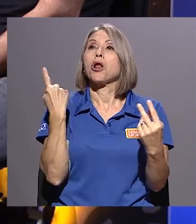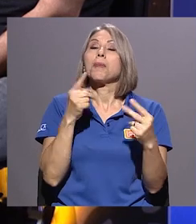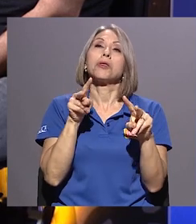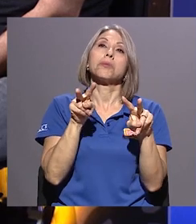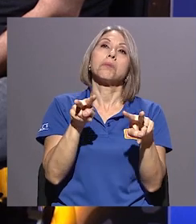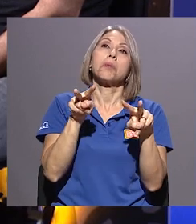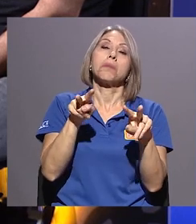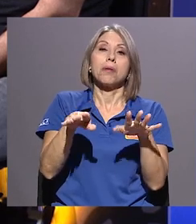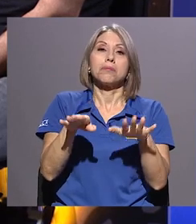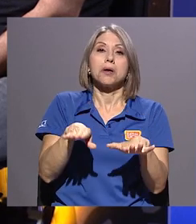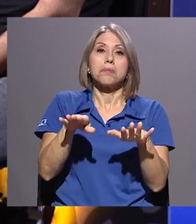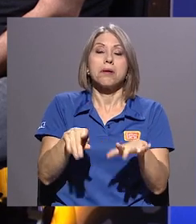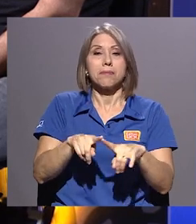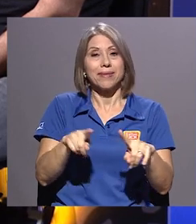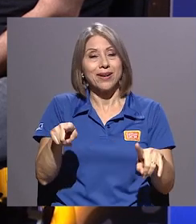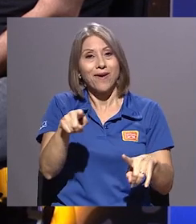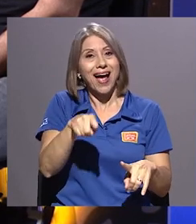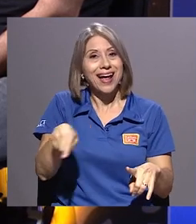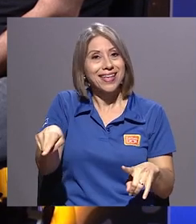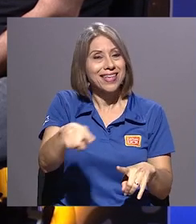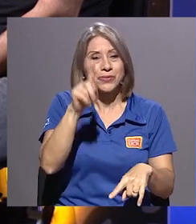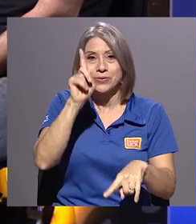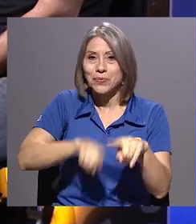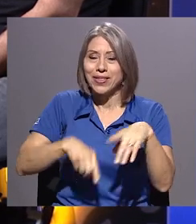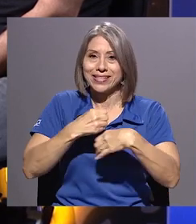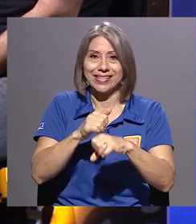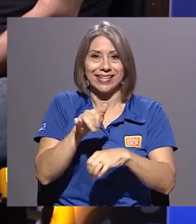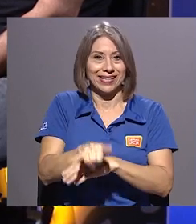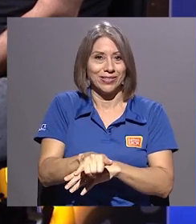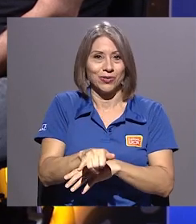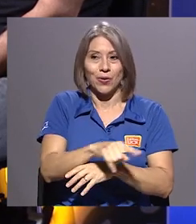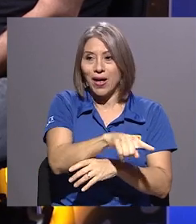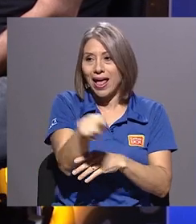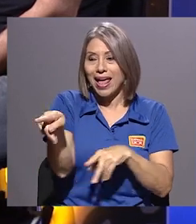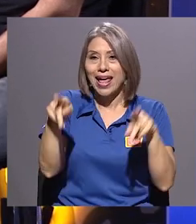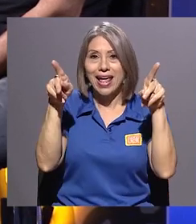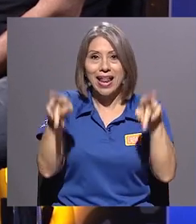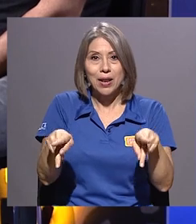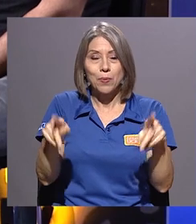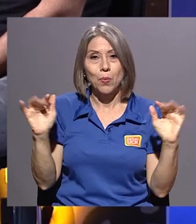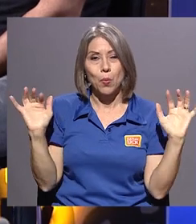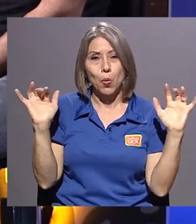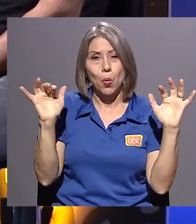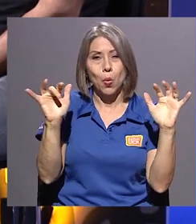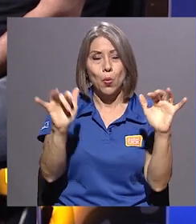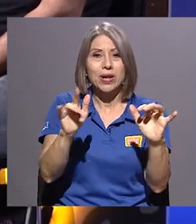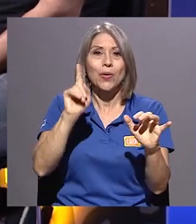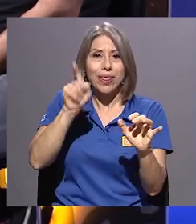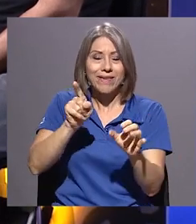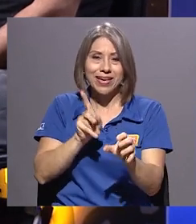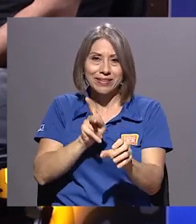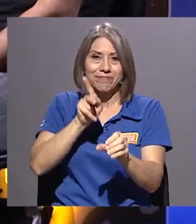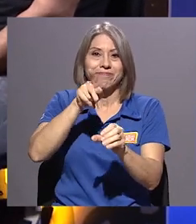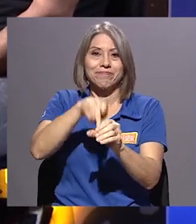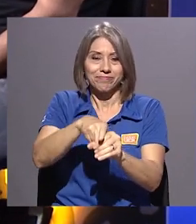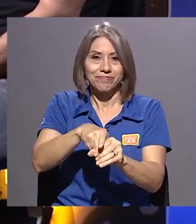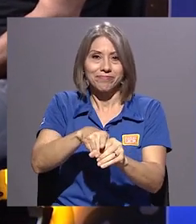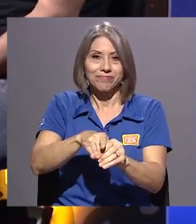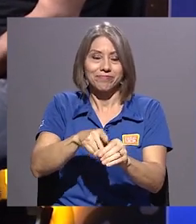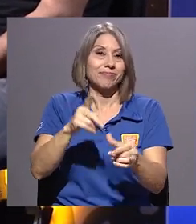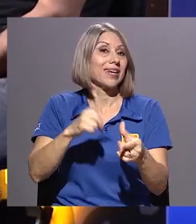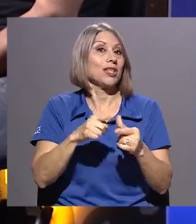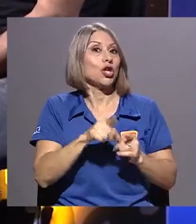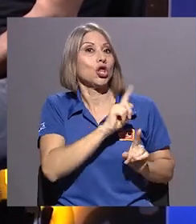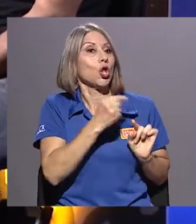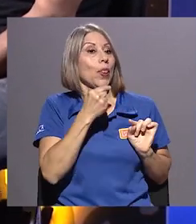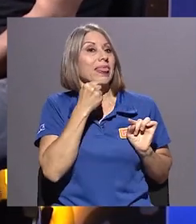ocurriendo. Pero aquí no hay manera de hacer eso. El público tiene que formar parte de. Entonces, dentro de, sin spoilers, como